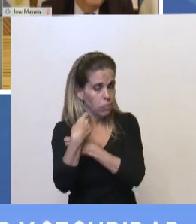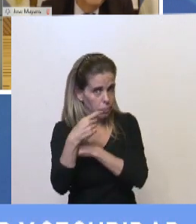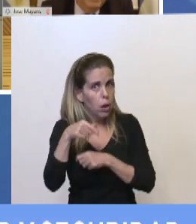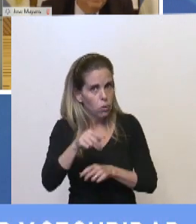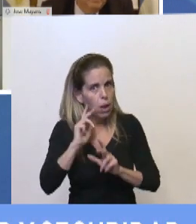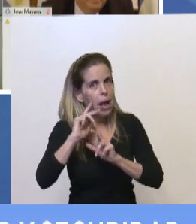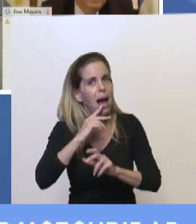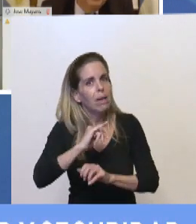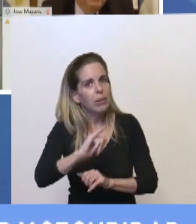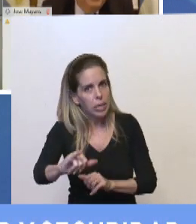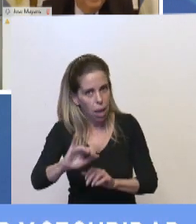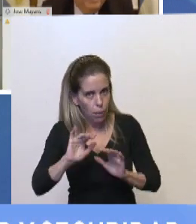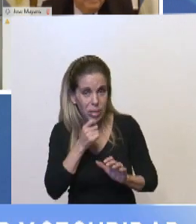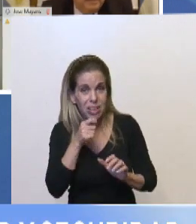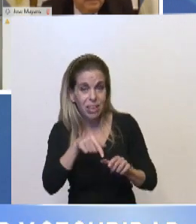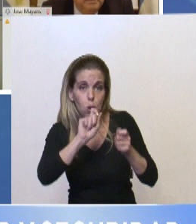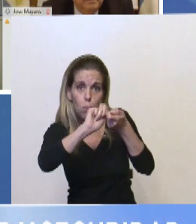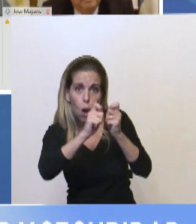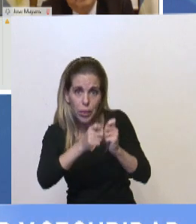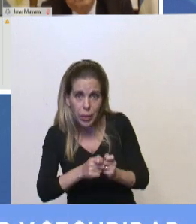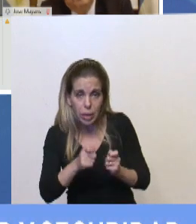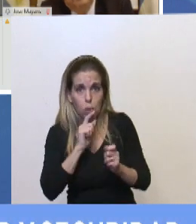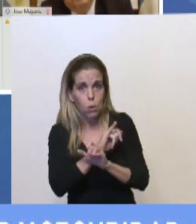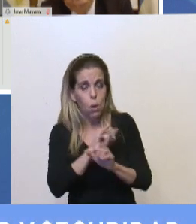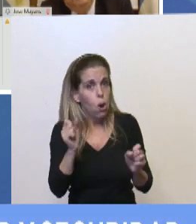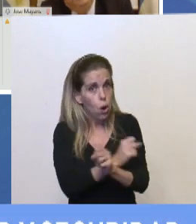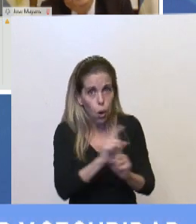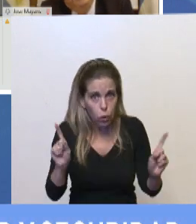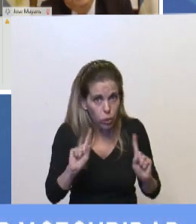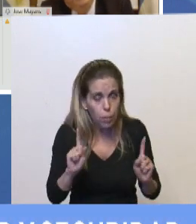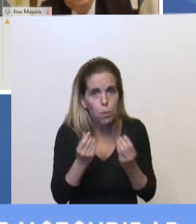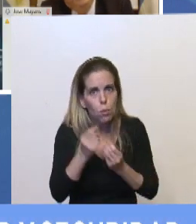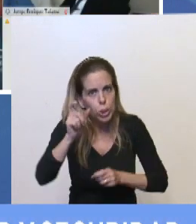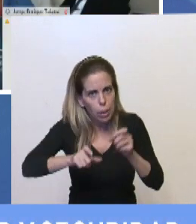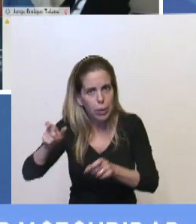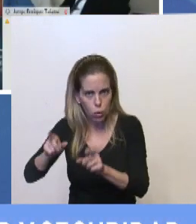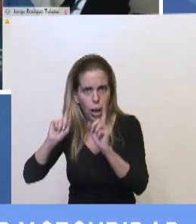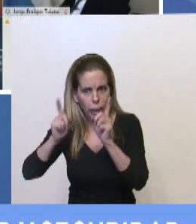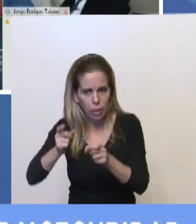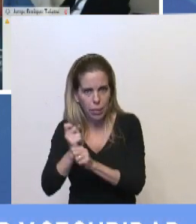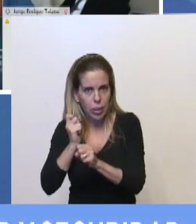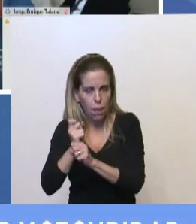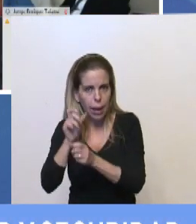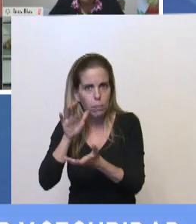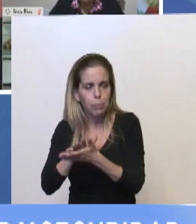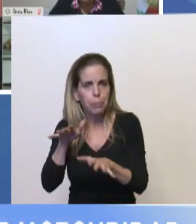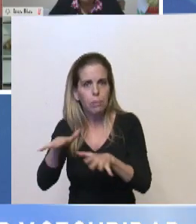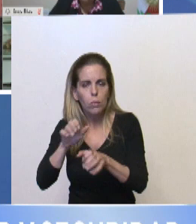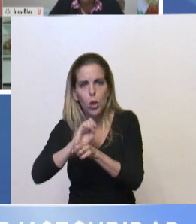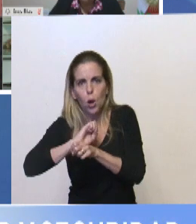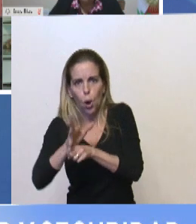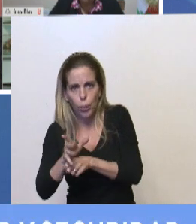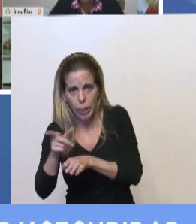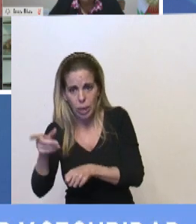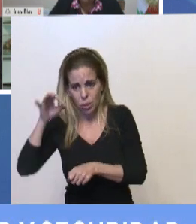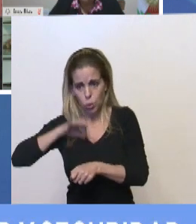al no haber sancionado esa modificación, muchos trabajadores del COVID que ganan muy poco dinero no